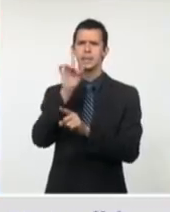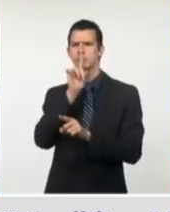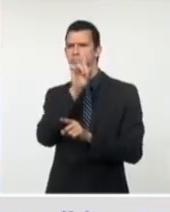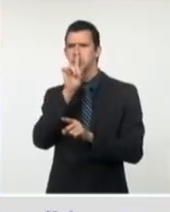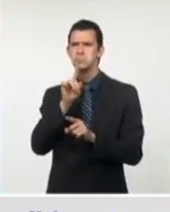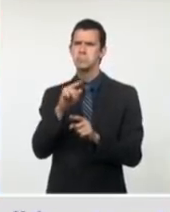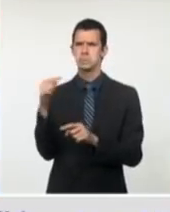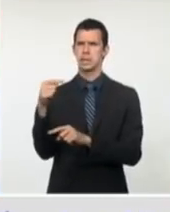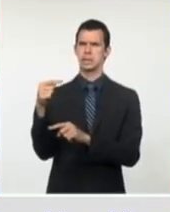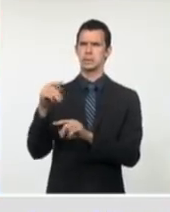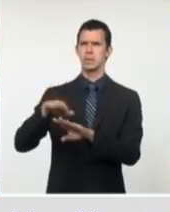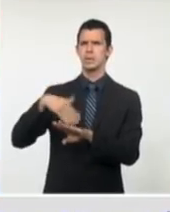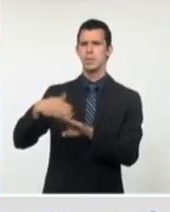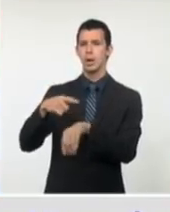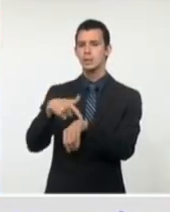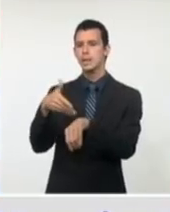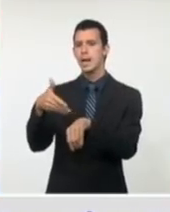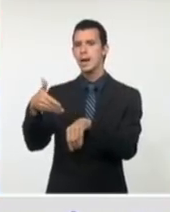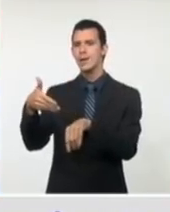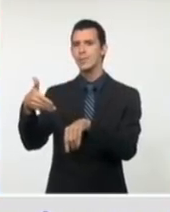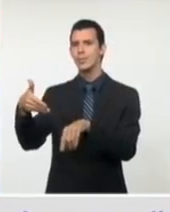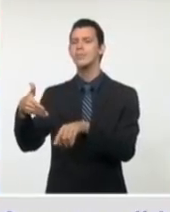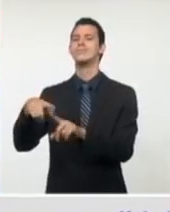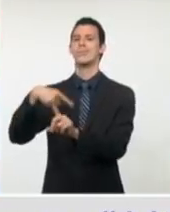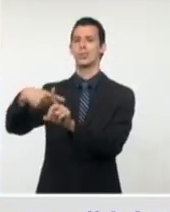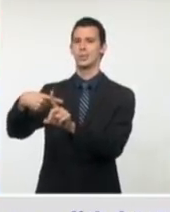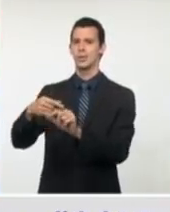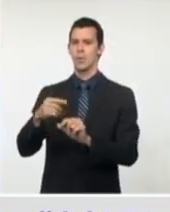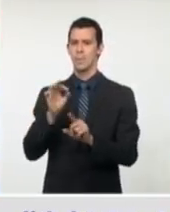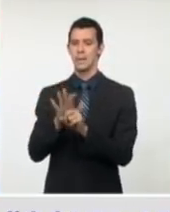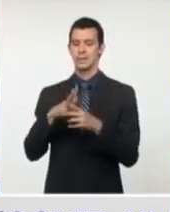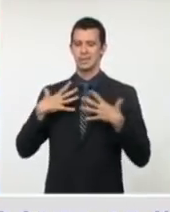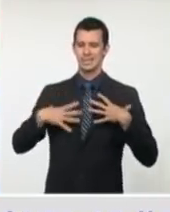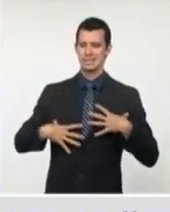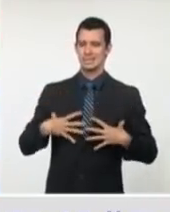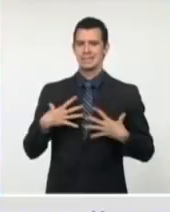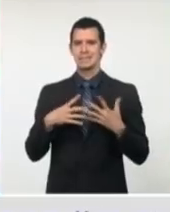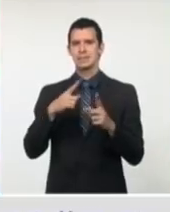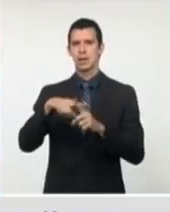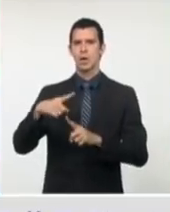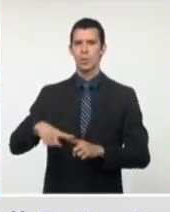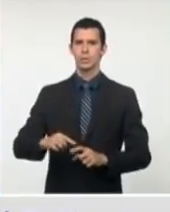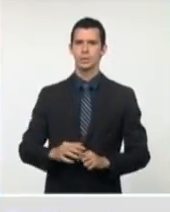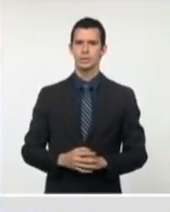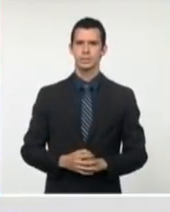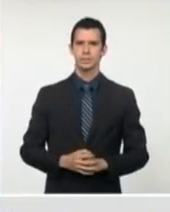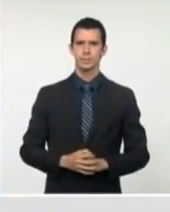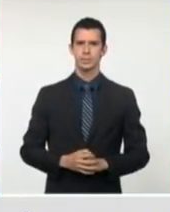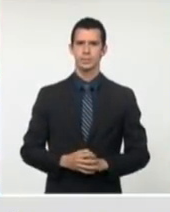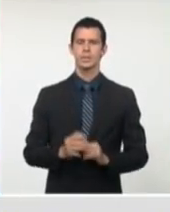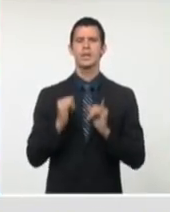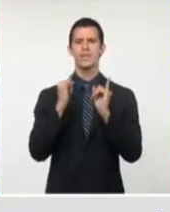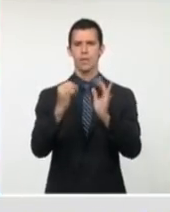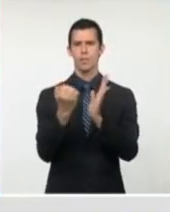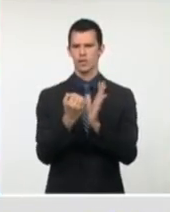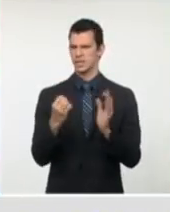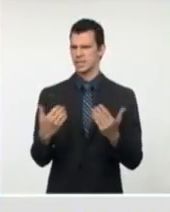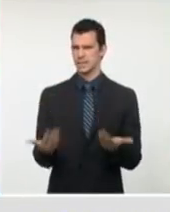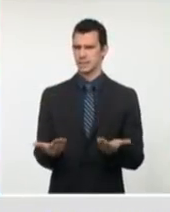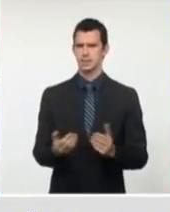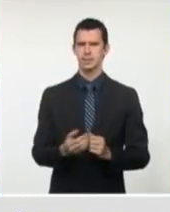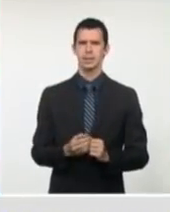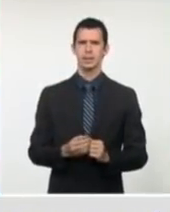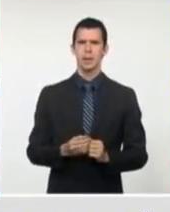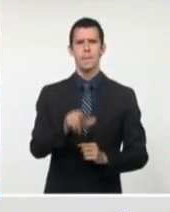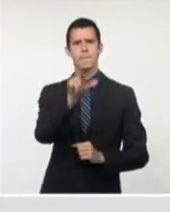riesgo de transmisión. Medidas aplicar a los viajeros residentes en el territorio nacional, que arriban por los